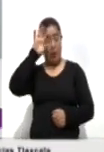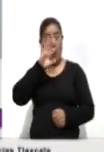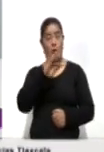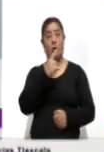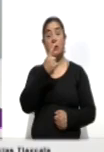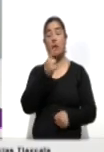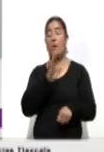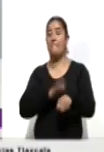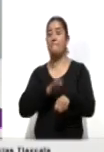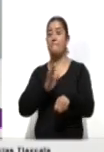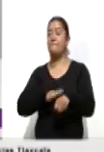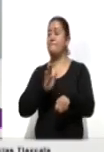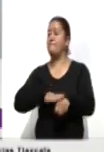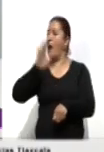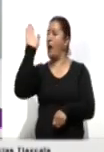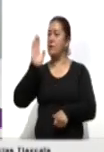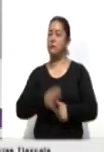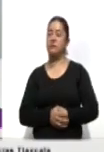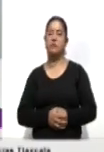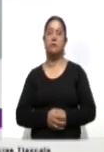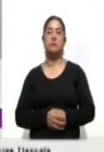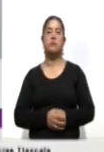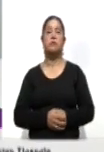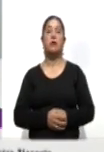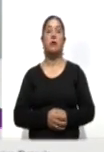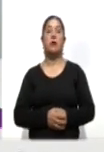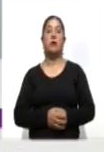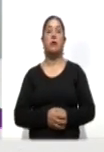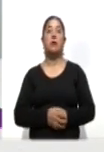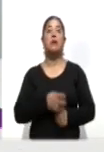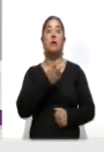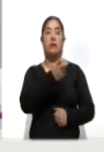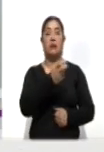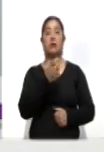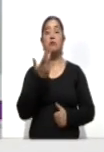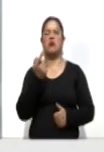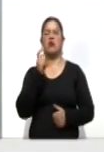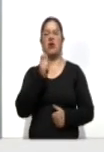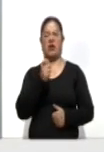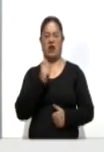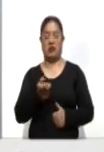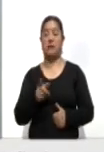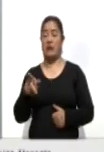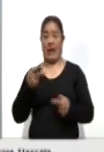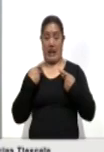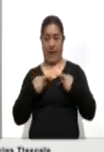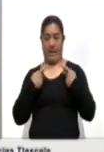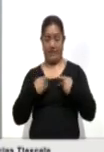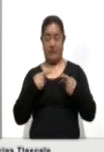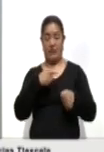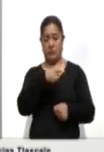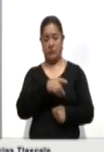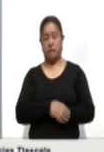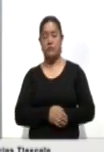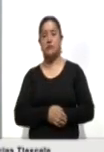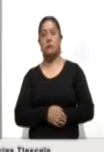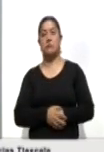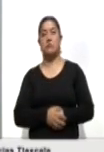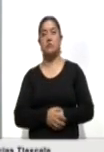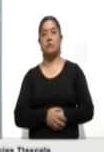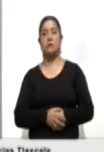centígrados, lo cual va a generar que la persona empiece con sudoraciones,